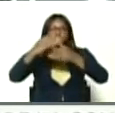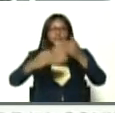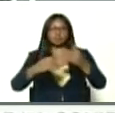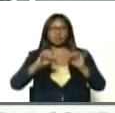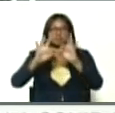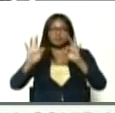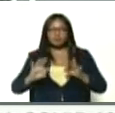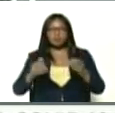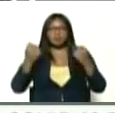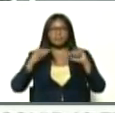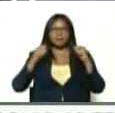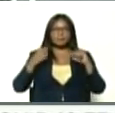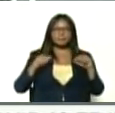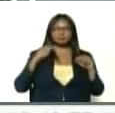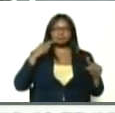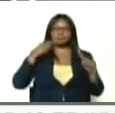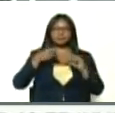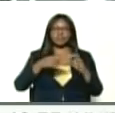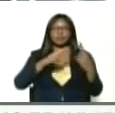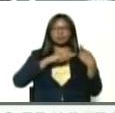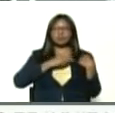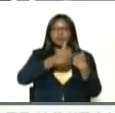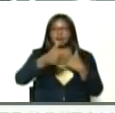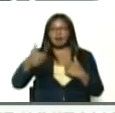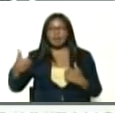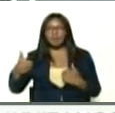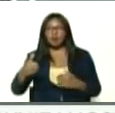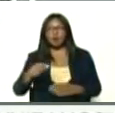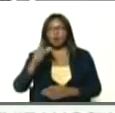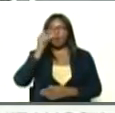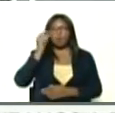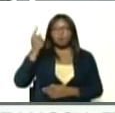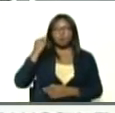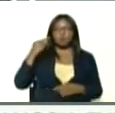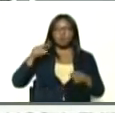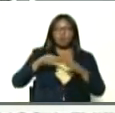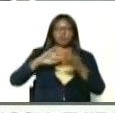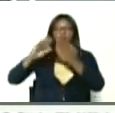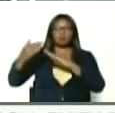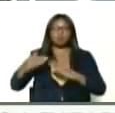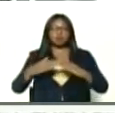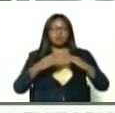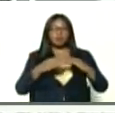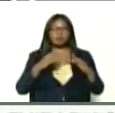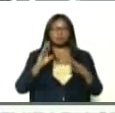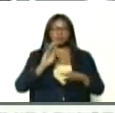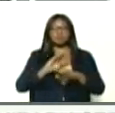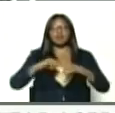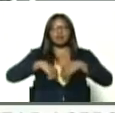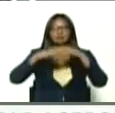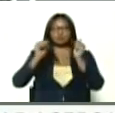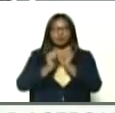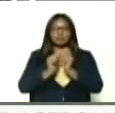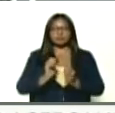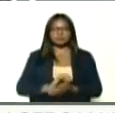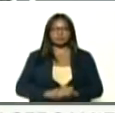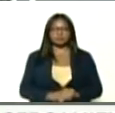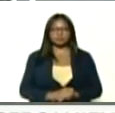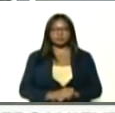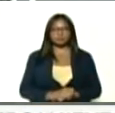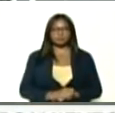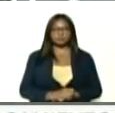el mismo ejercicio, de corresponsabilidad, con los hombres, y las mujeres comuneras, de Anzuategui, y entonces, al